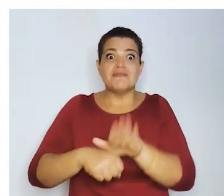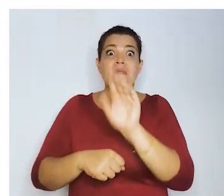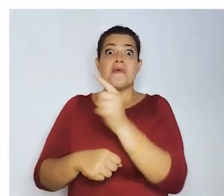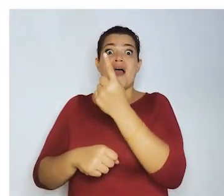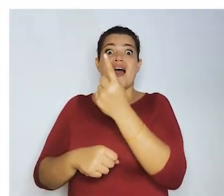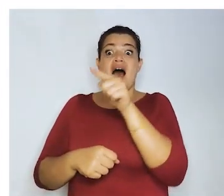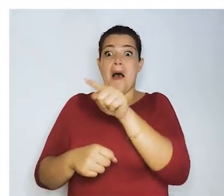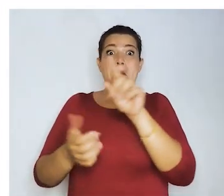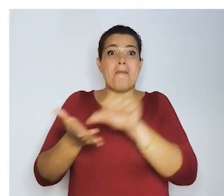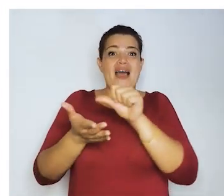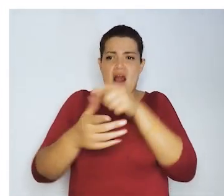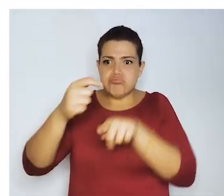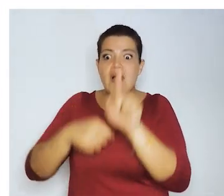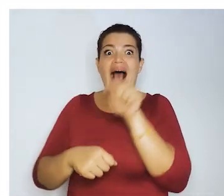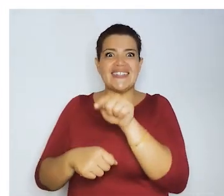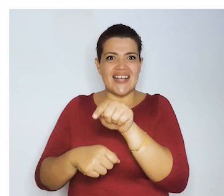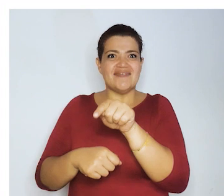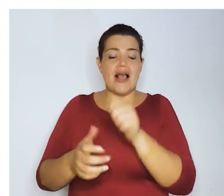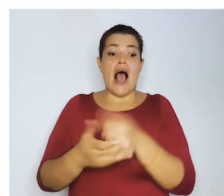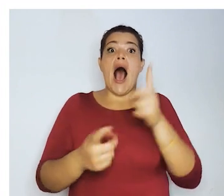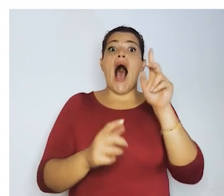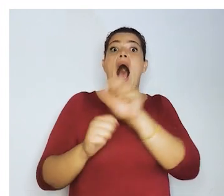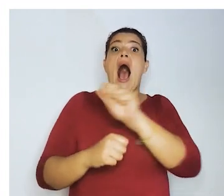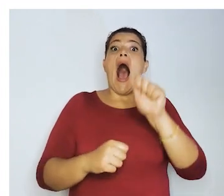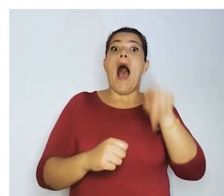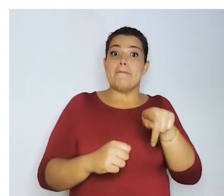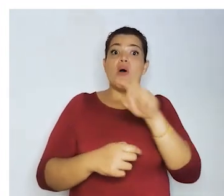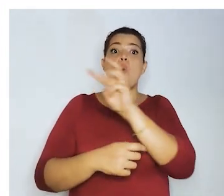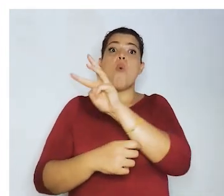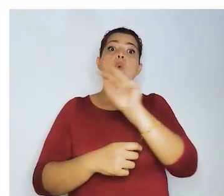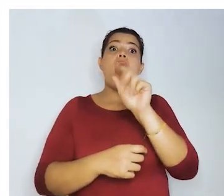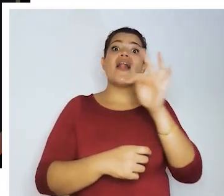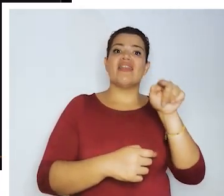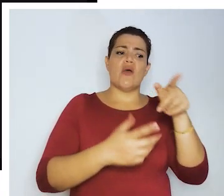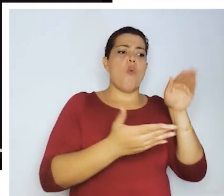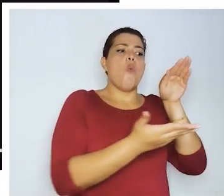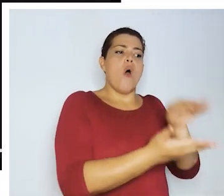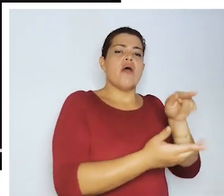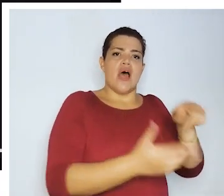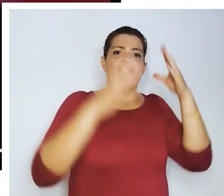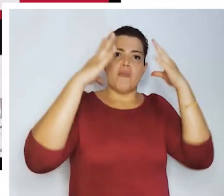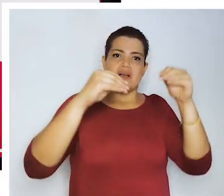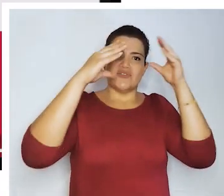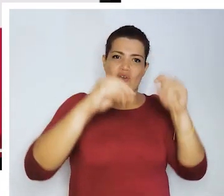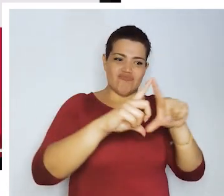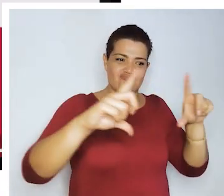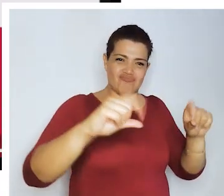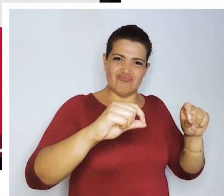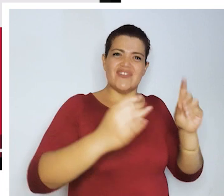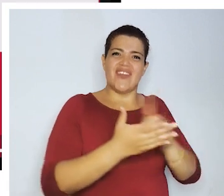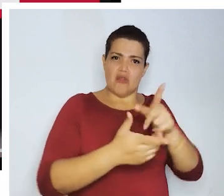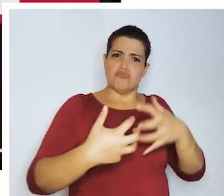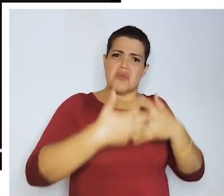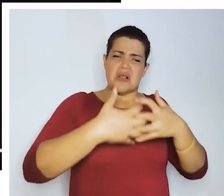primera opción del sitio. En la aplicación de Wallet, quedará guardada la ficha informativa digital de sus empresas para